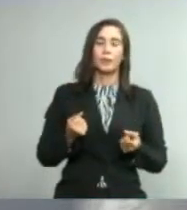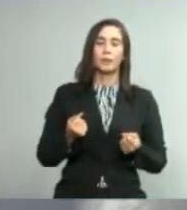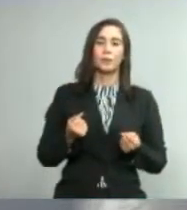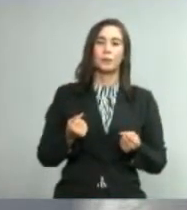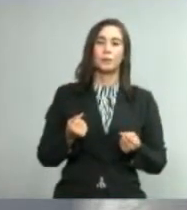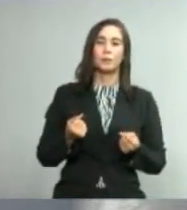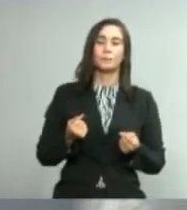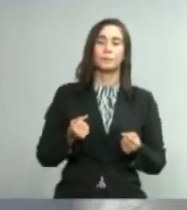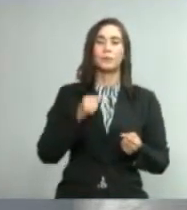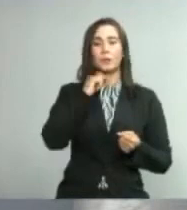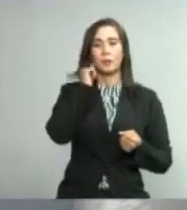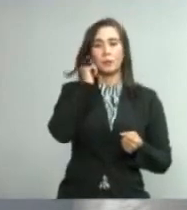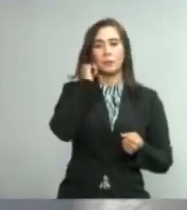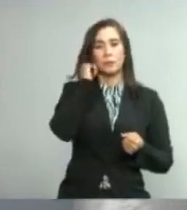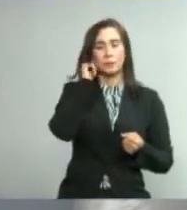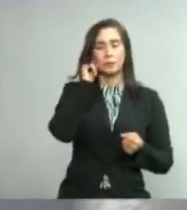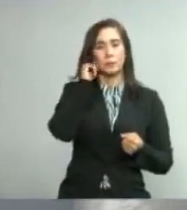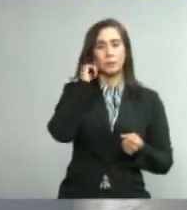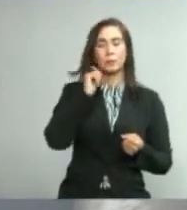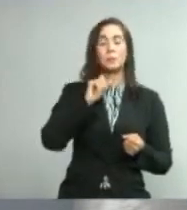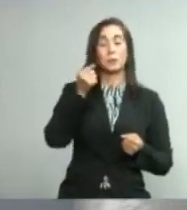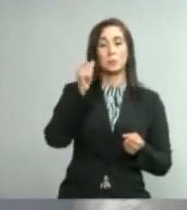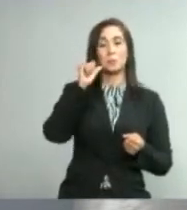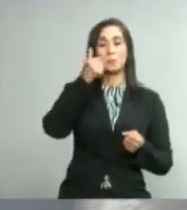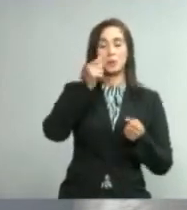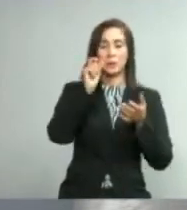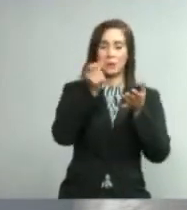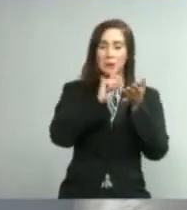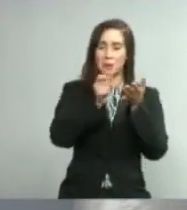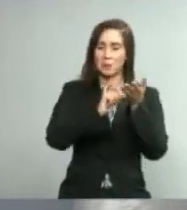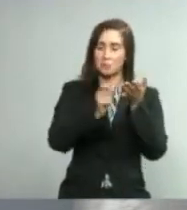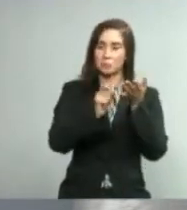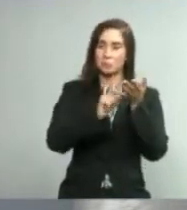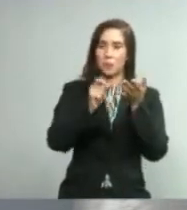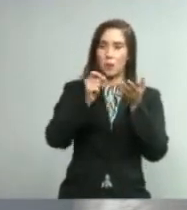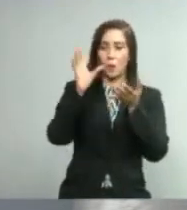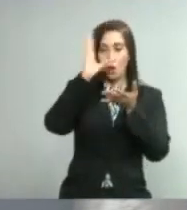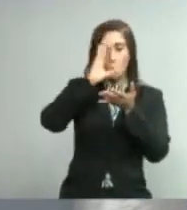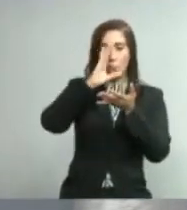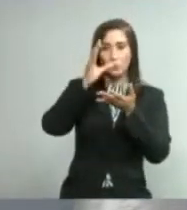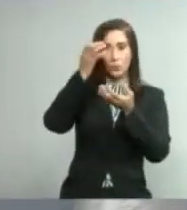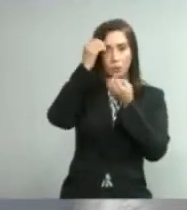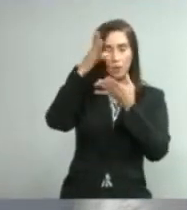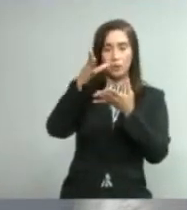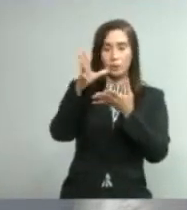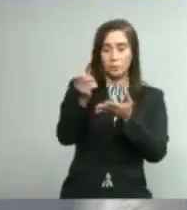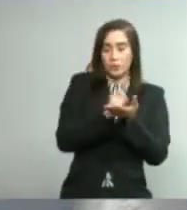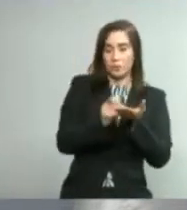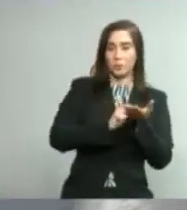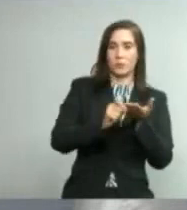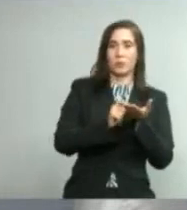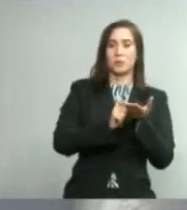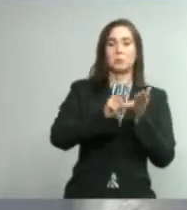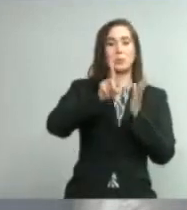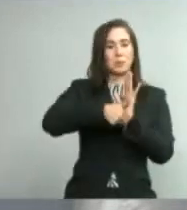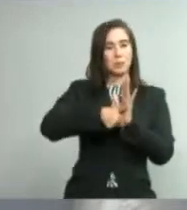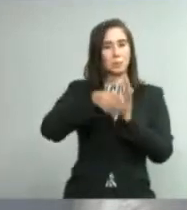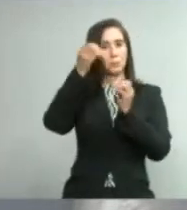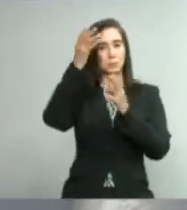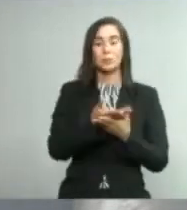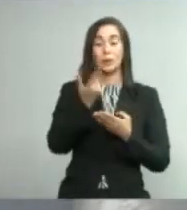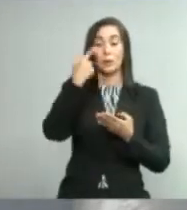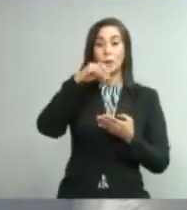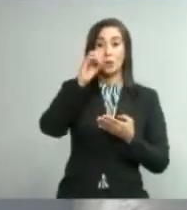yo puedo mañana sacar los datos porque no tengo esa separación sobre todo